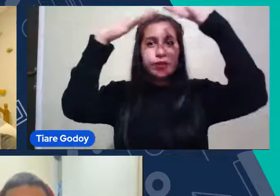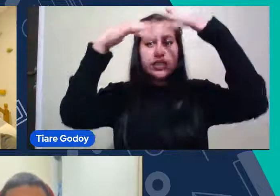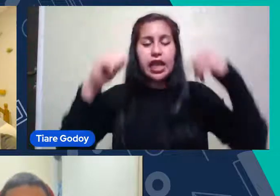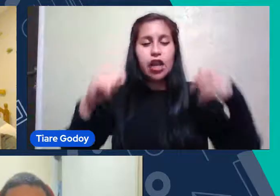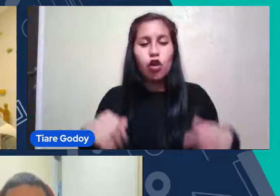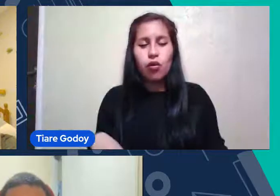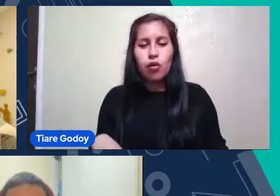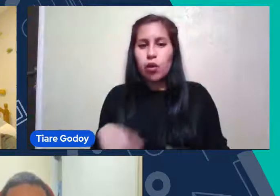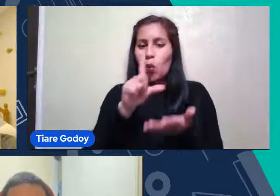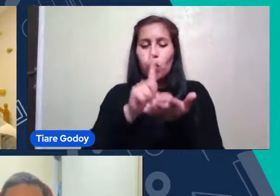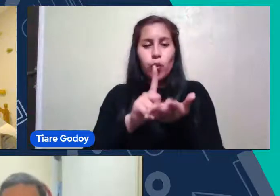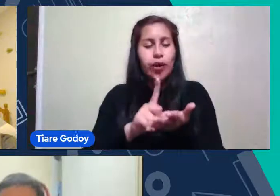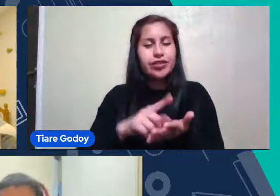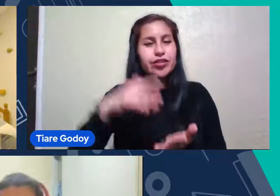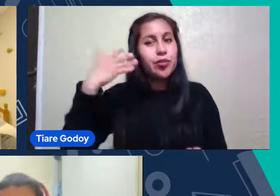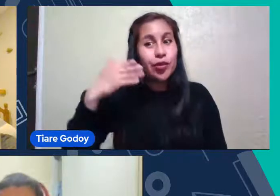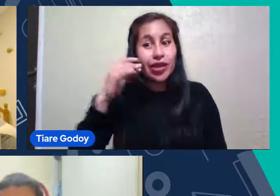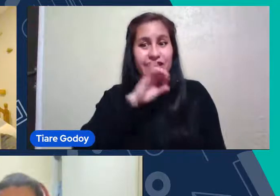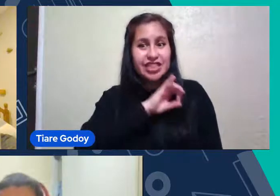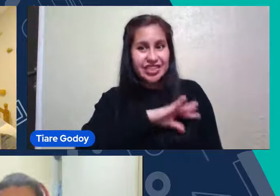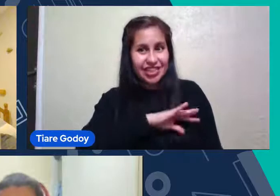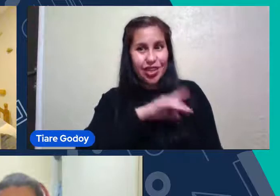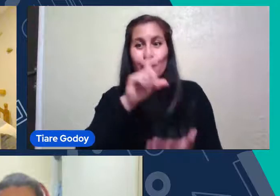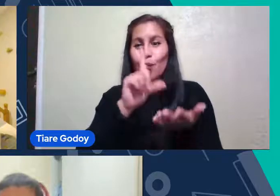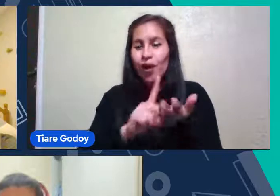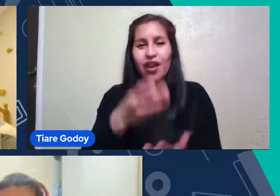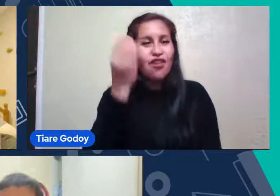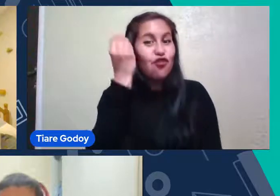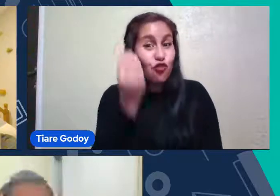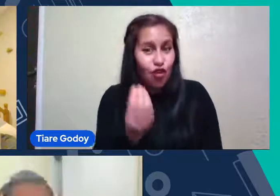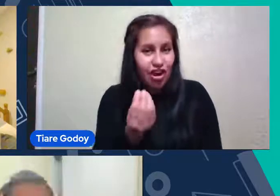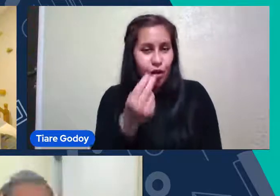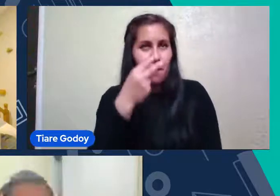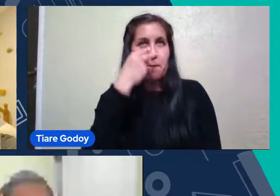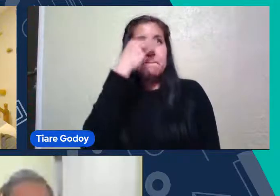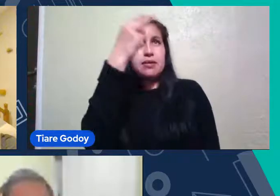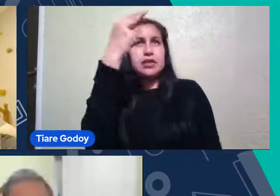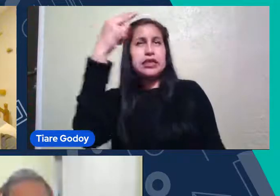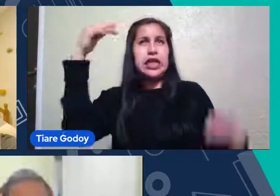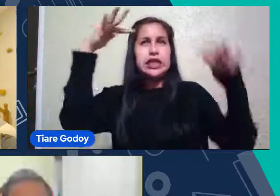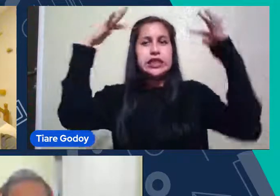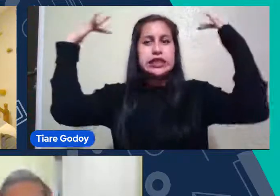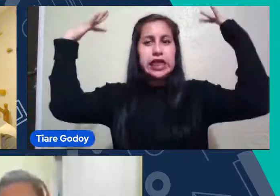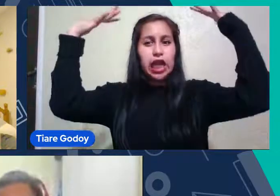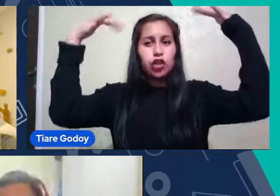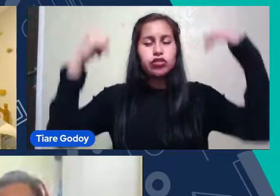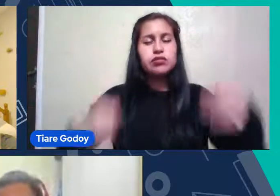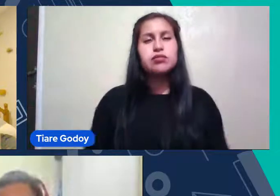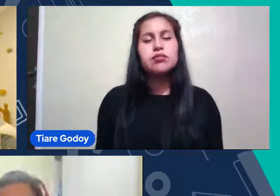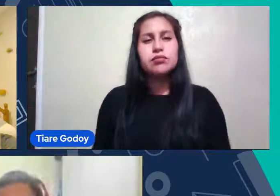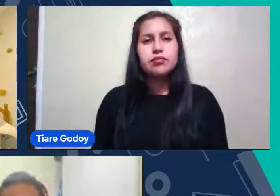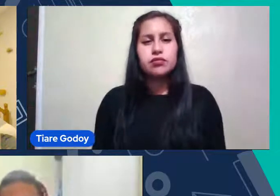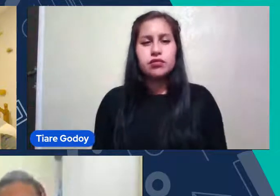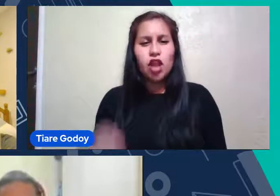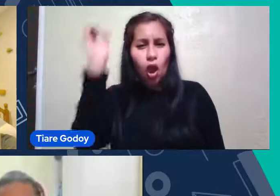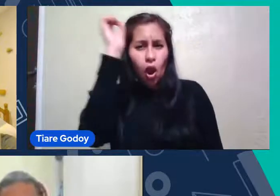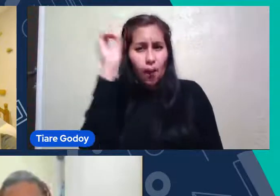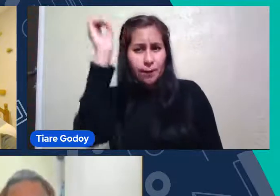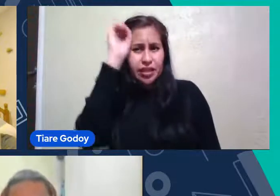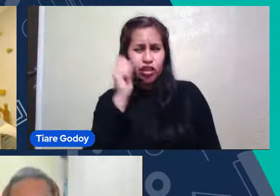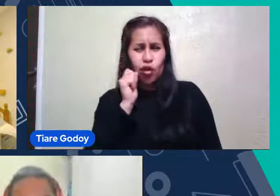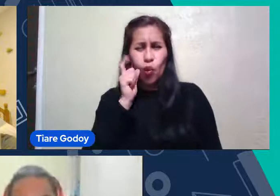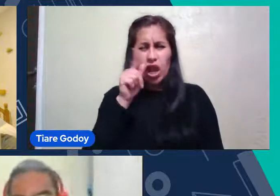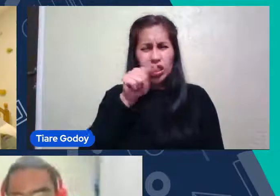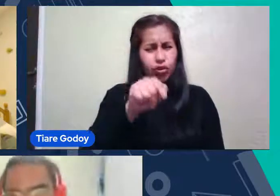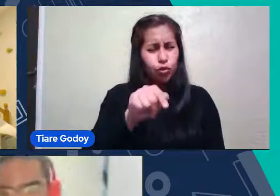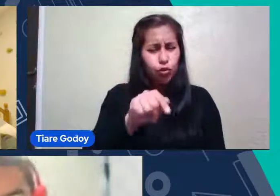súper privilegiado Chile es un lugar Muy privilegiado Para ver cielos Y ¿Cuál es Como tu opinión O cuál Son